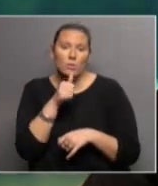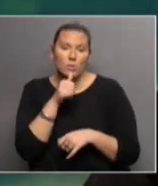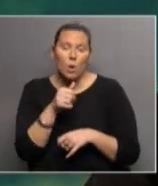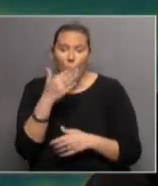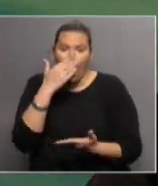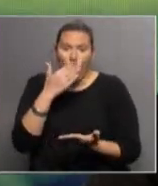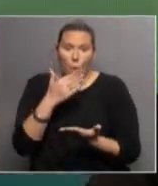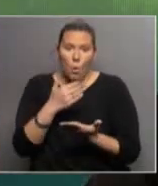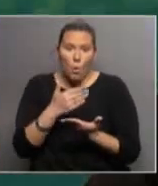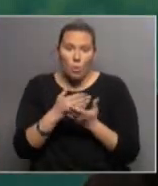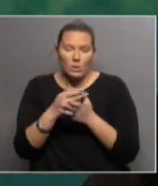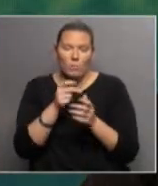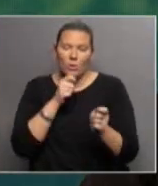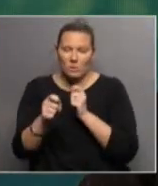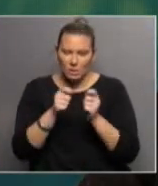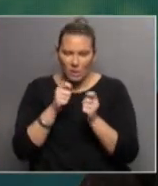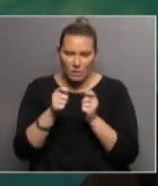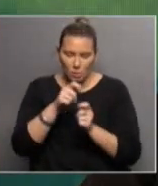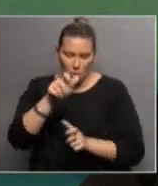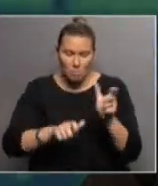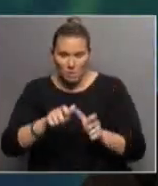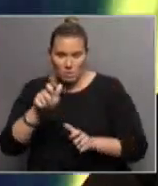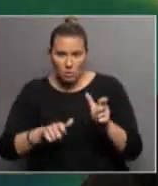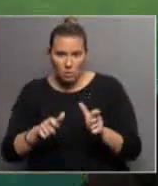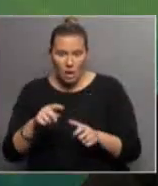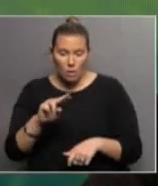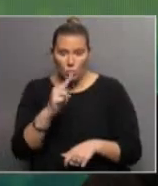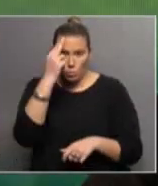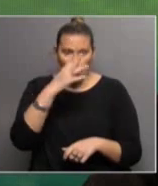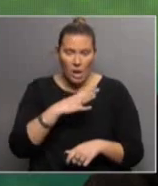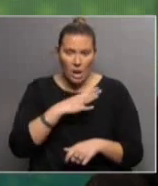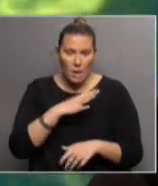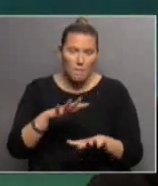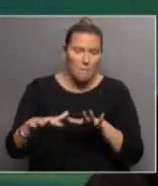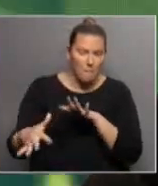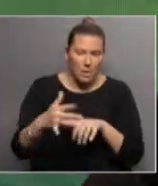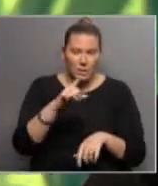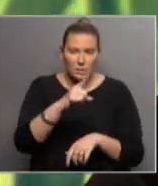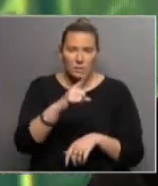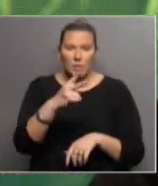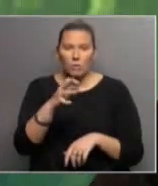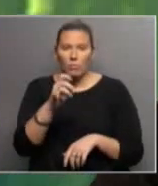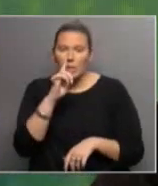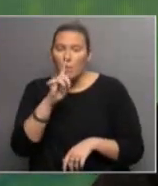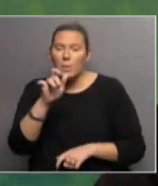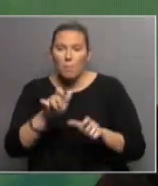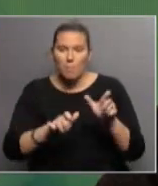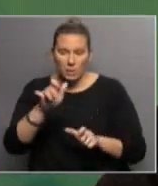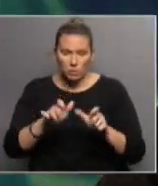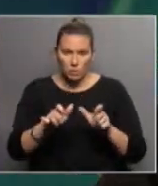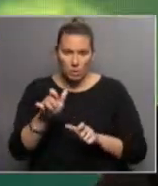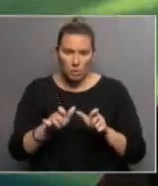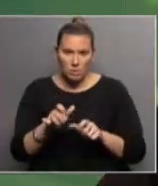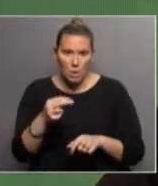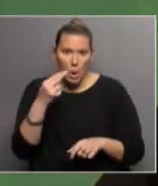el último censo de población, en Uruguay existen aproximadamente 120.000 personas que